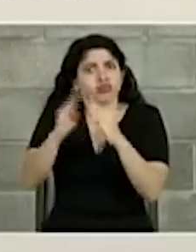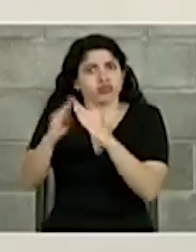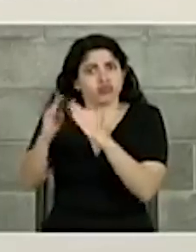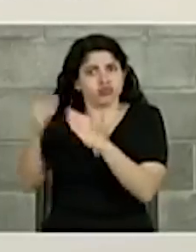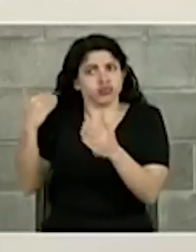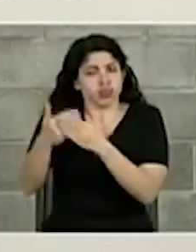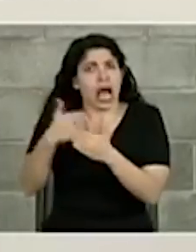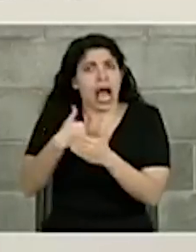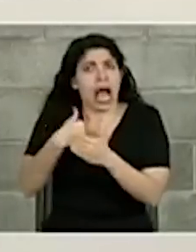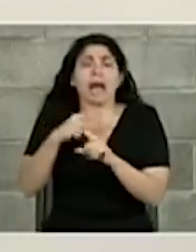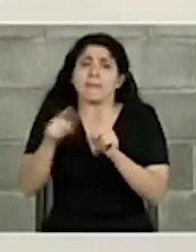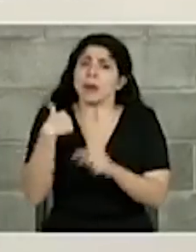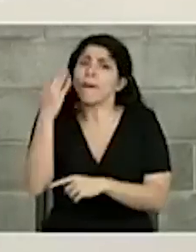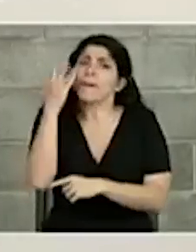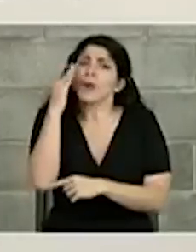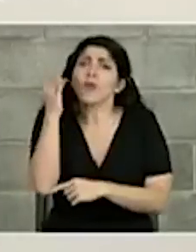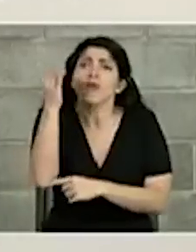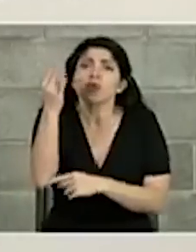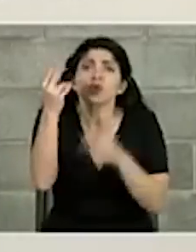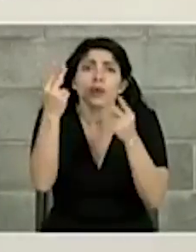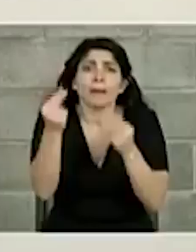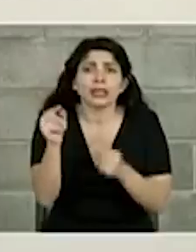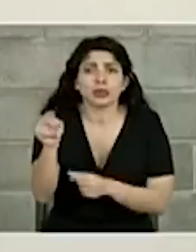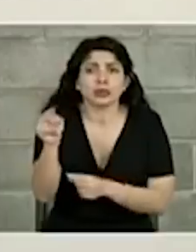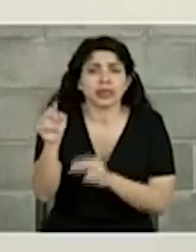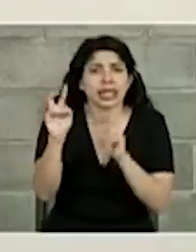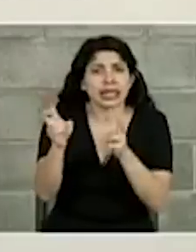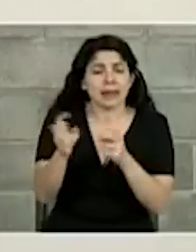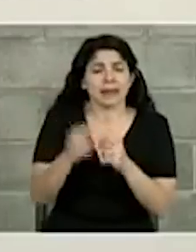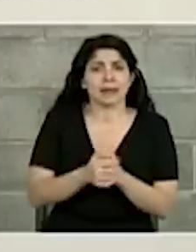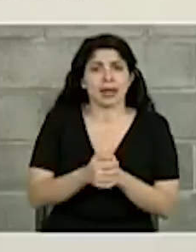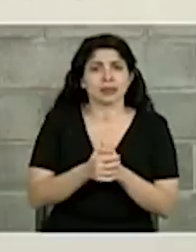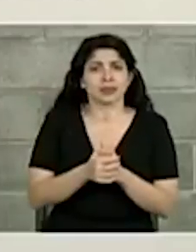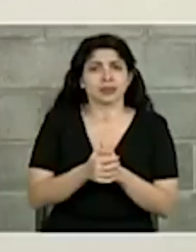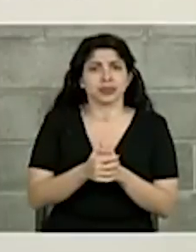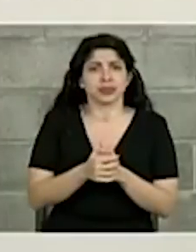este periodo pero me preocupa el futuro presupuestario de